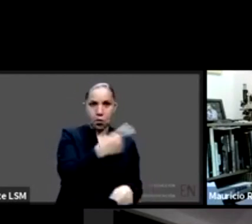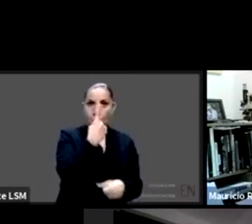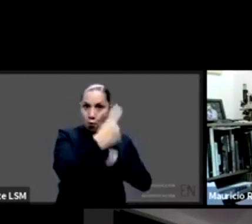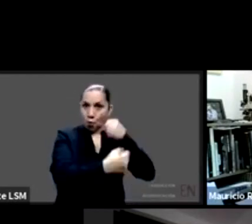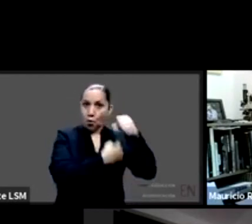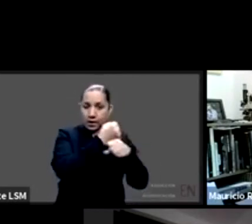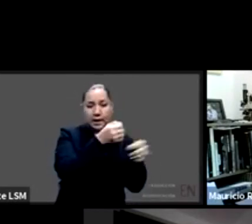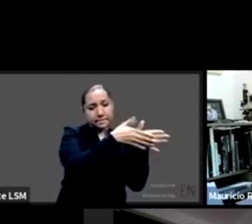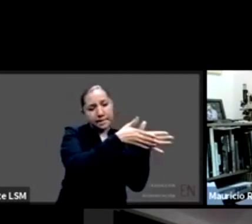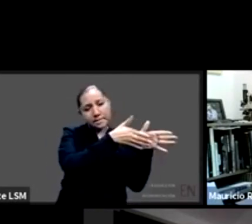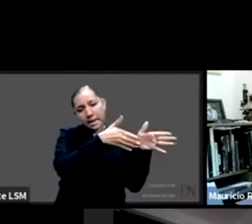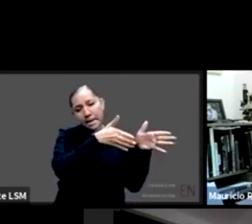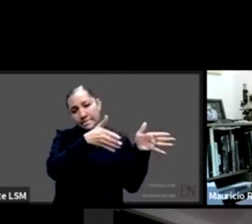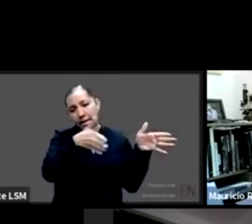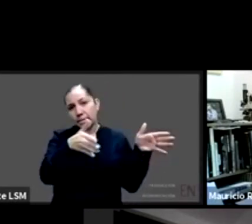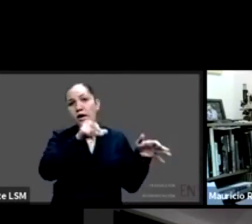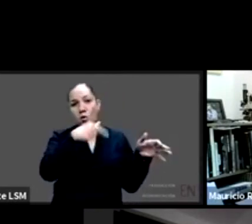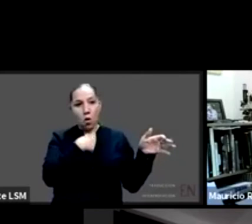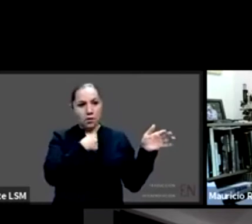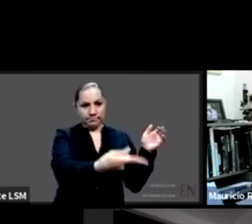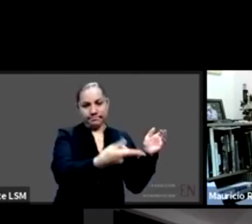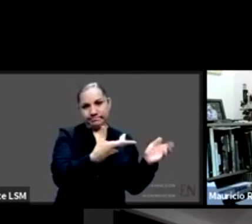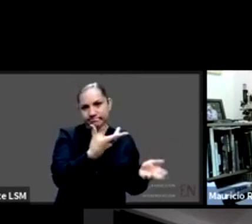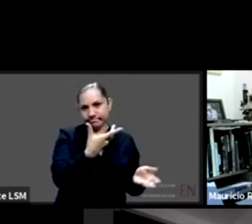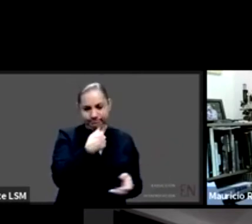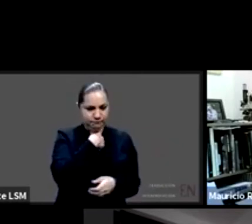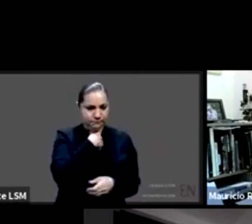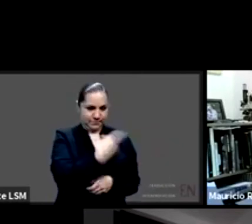del diagnóstico fallece ella y yo no no me veo